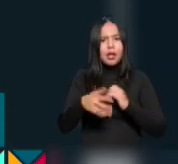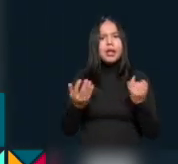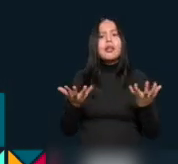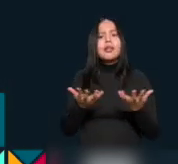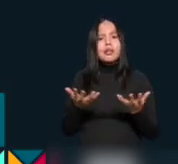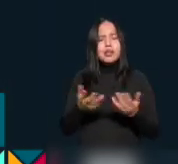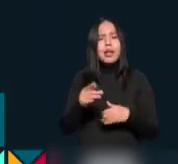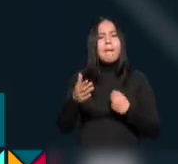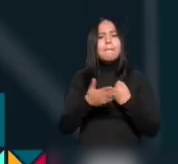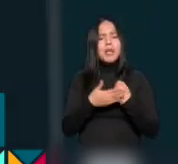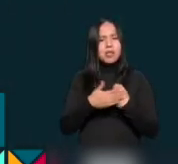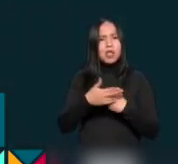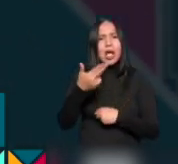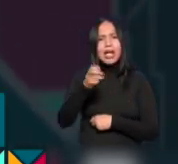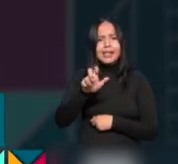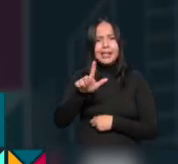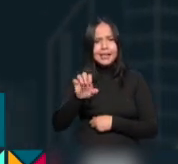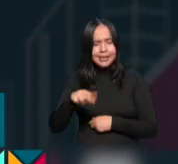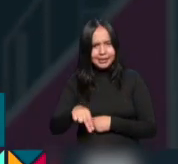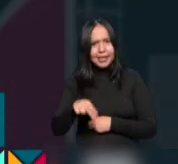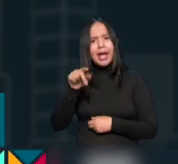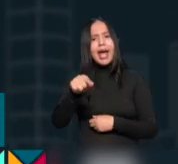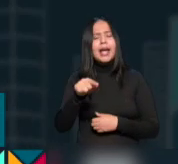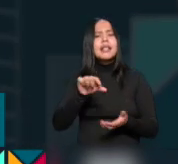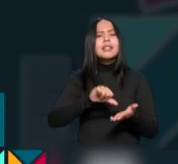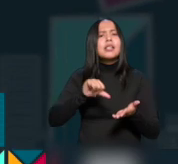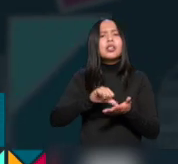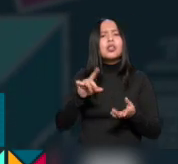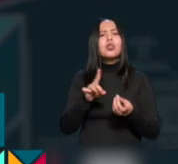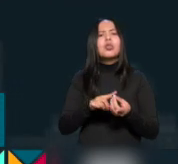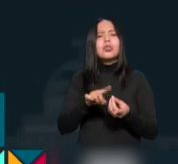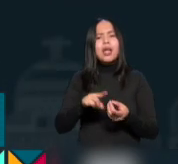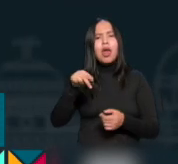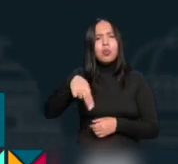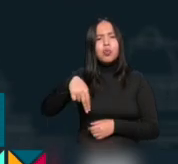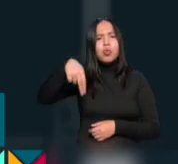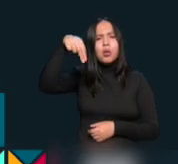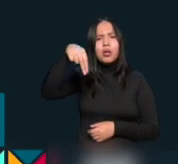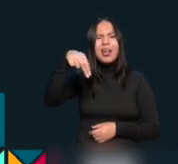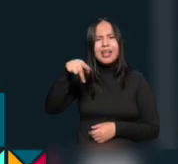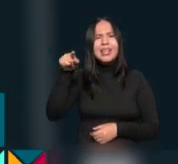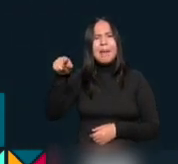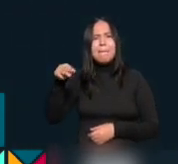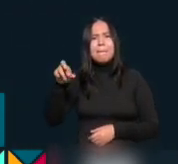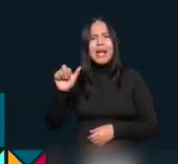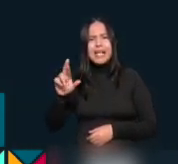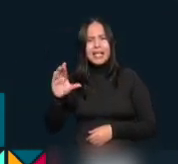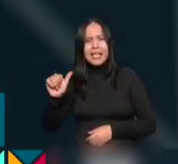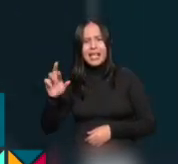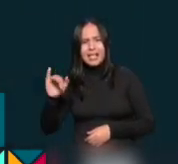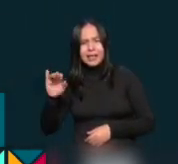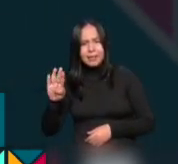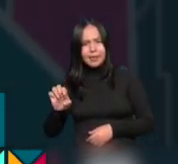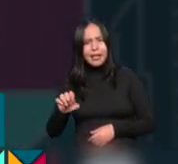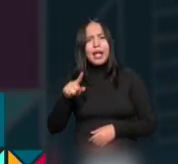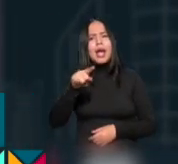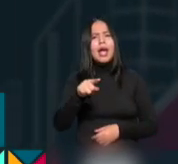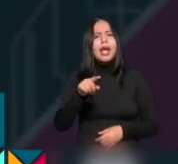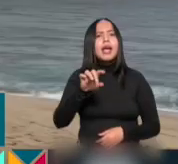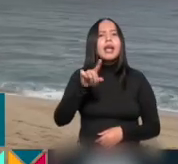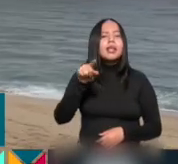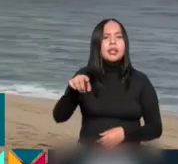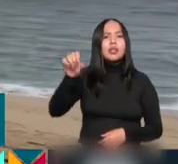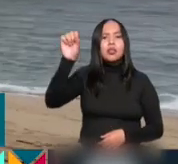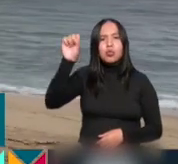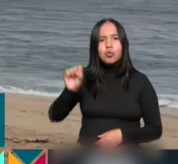tormenta tropical Helen, cuyo centro en este momento se encuentra en el noroeste del Mar Caribe, a 245 kilómetros al este